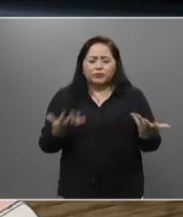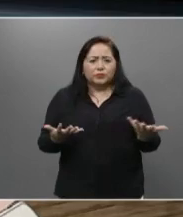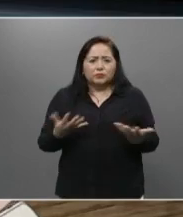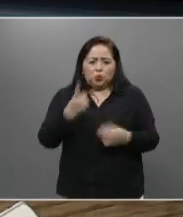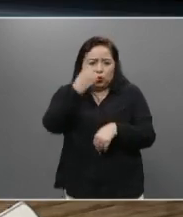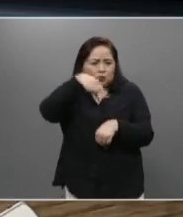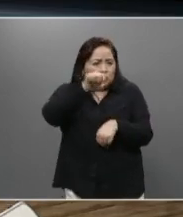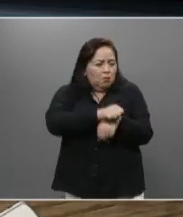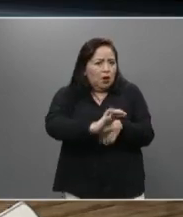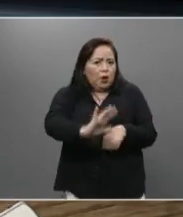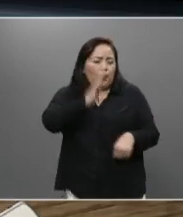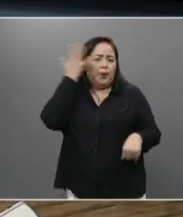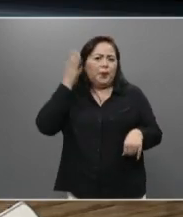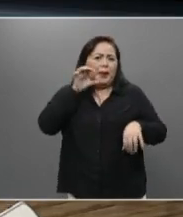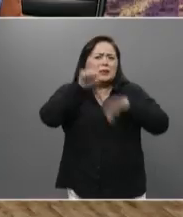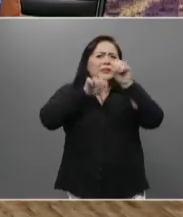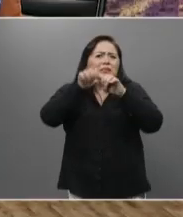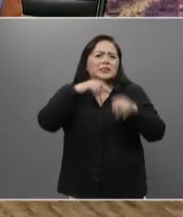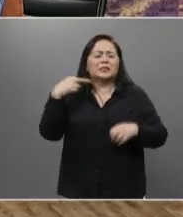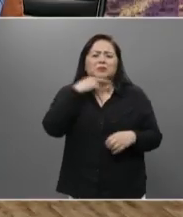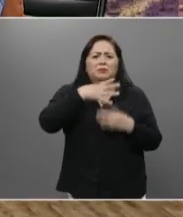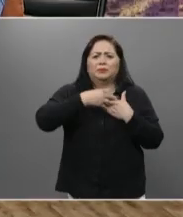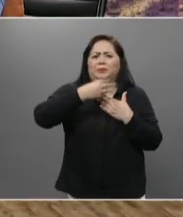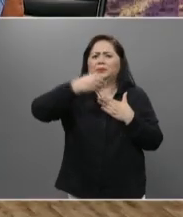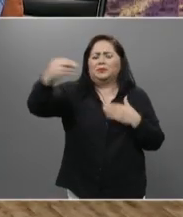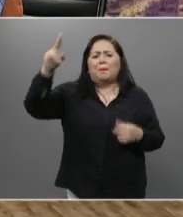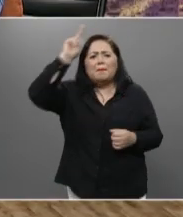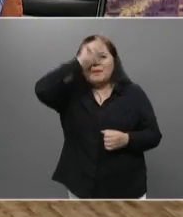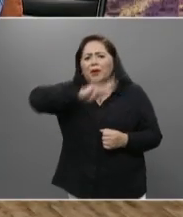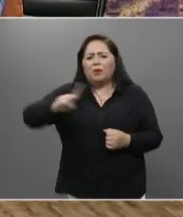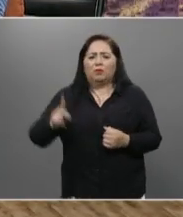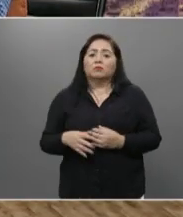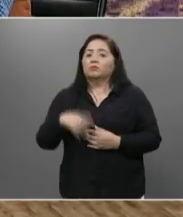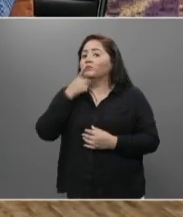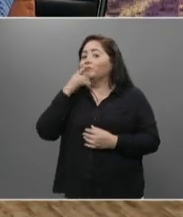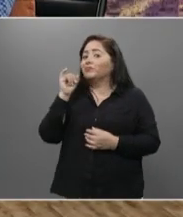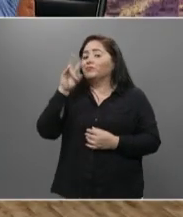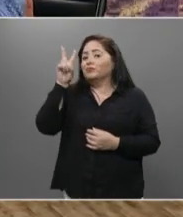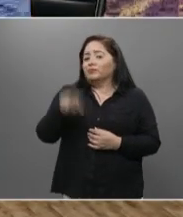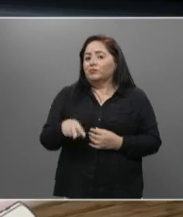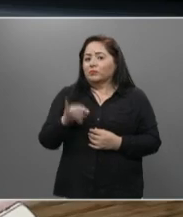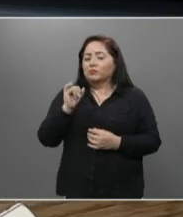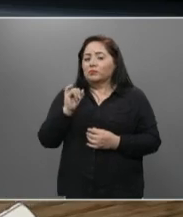O sea, que en una semana, Álvaro, va a haber un millón de contagios. Sí, efectivamente.